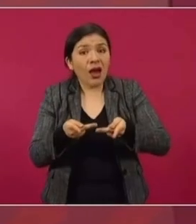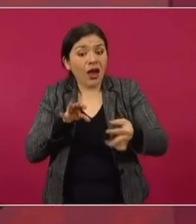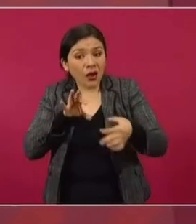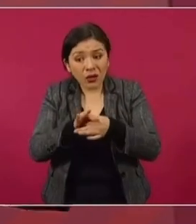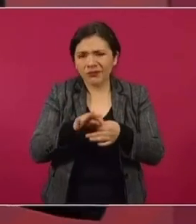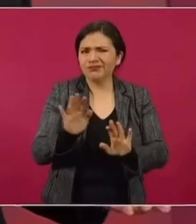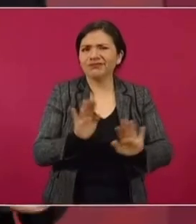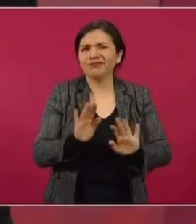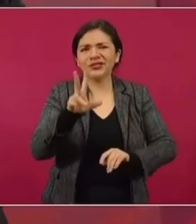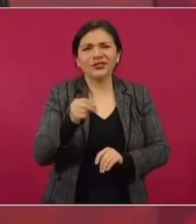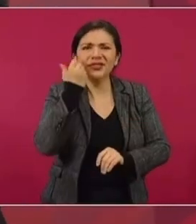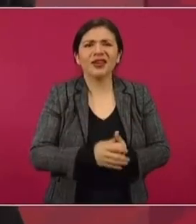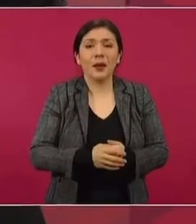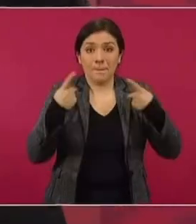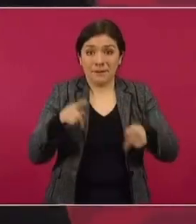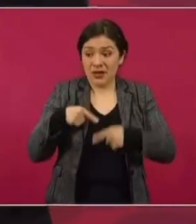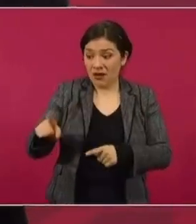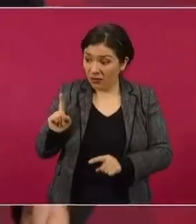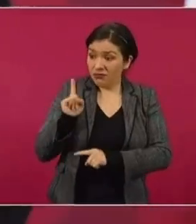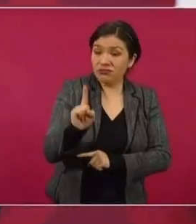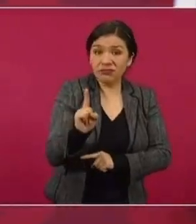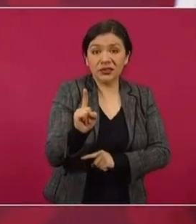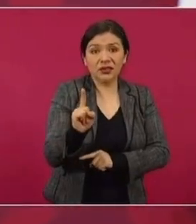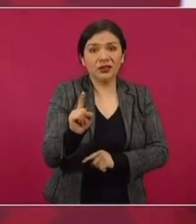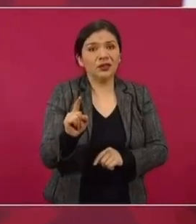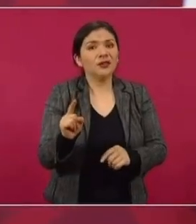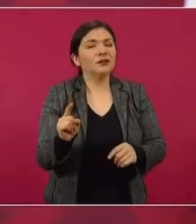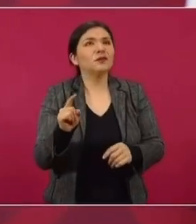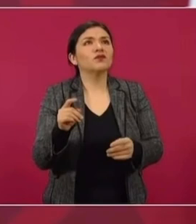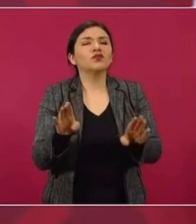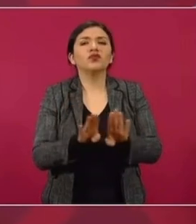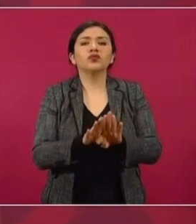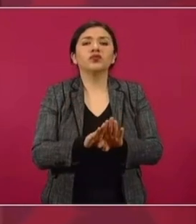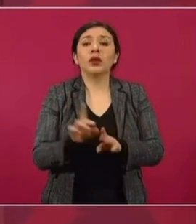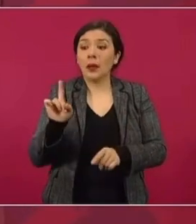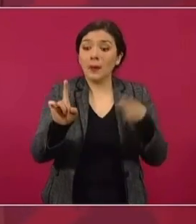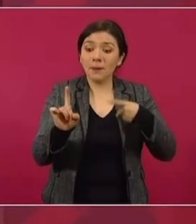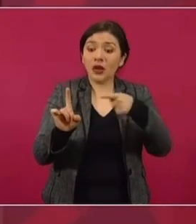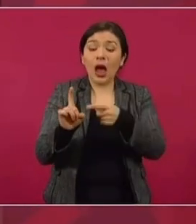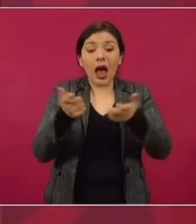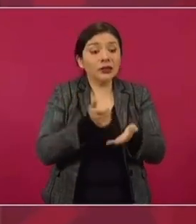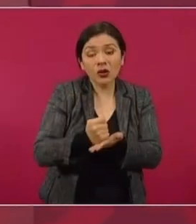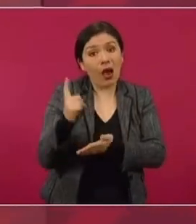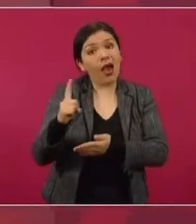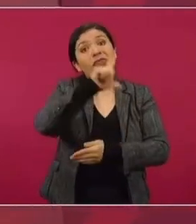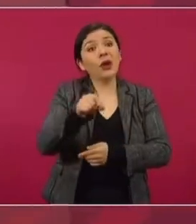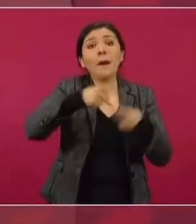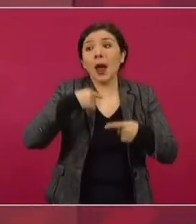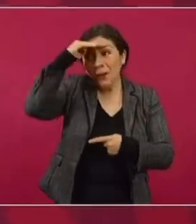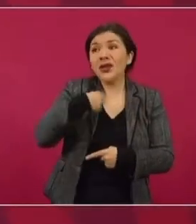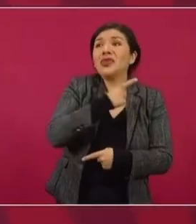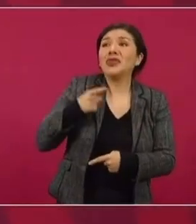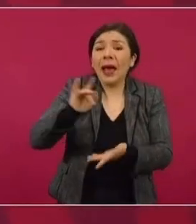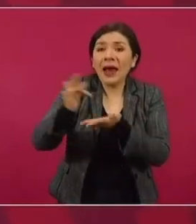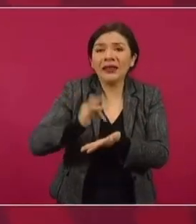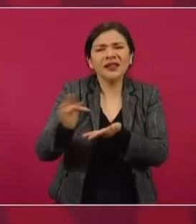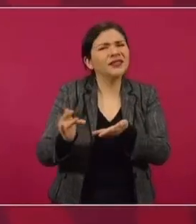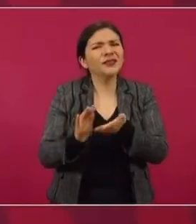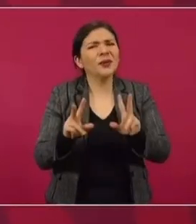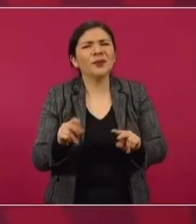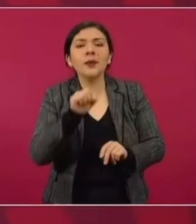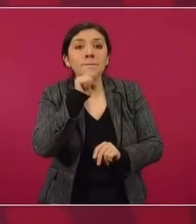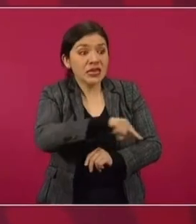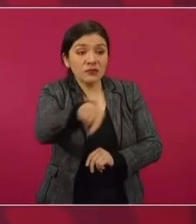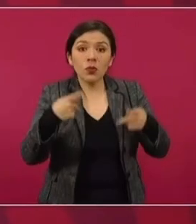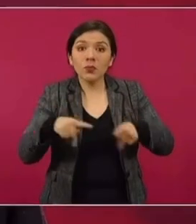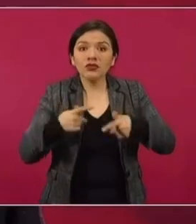No queremos que vaya el promotor y se le deba al promotor el que entregue el crédito. Queremos que sea